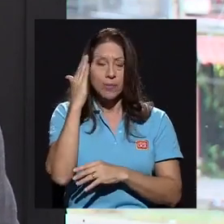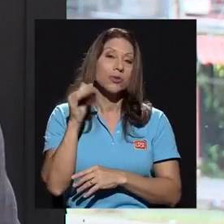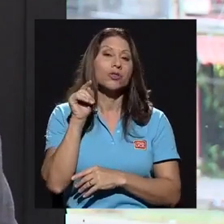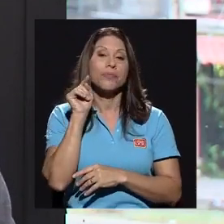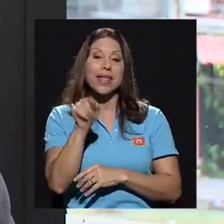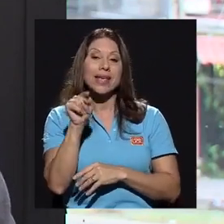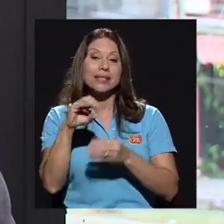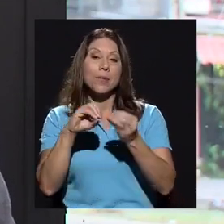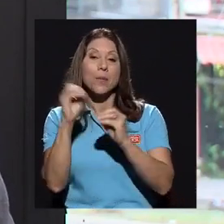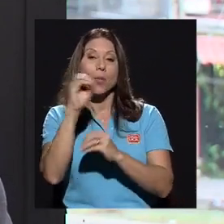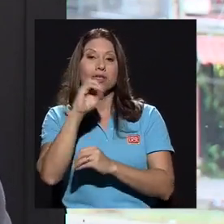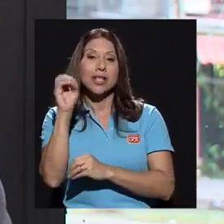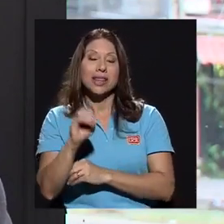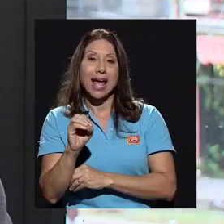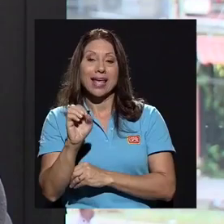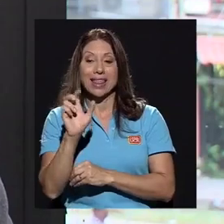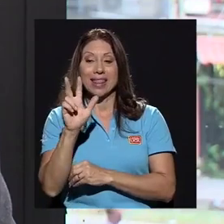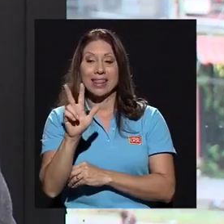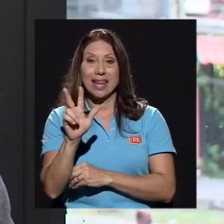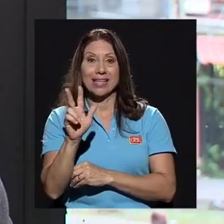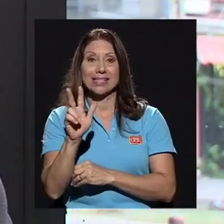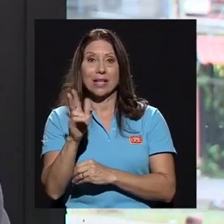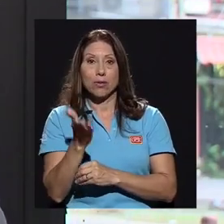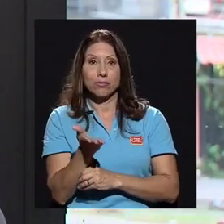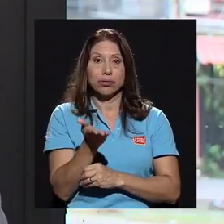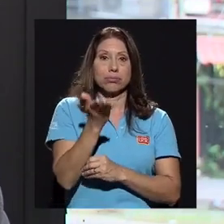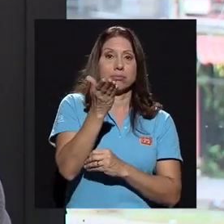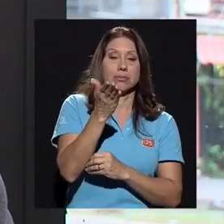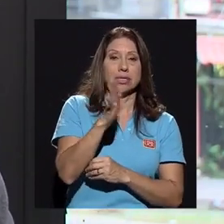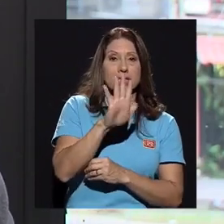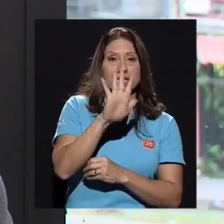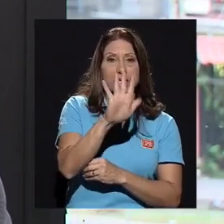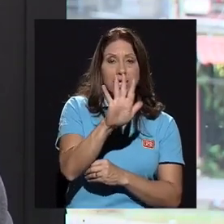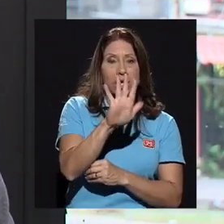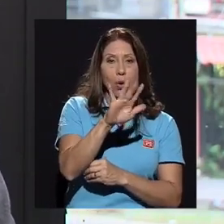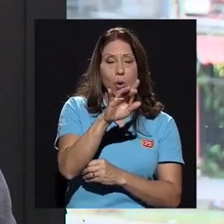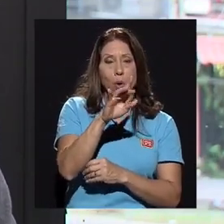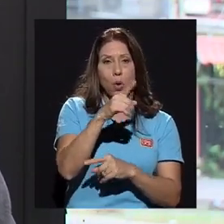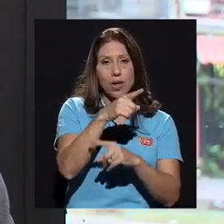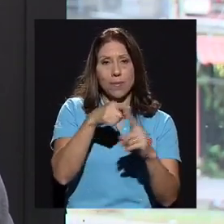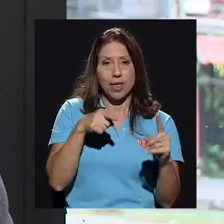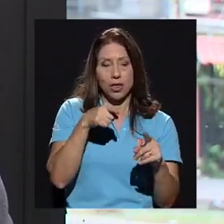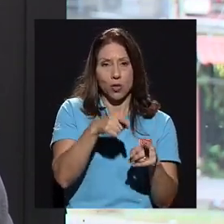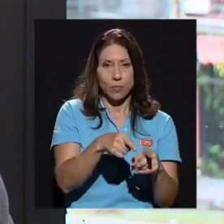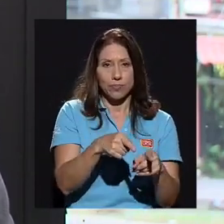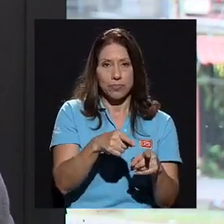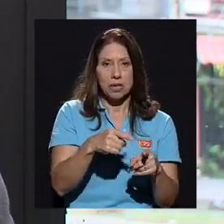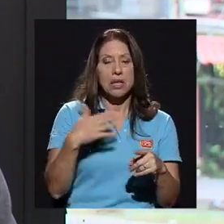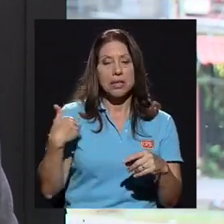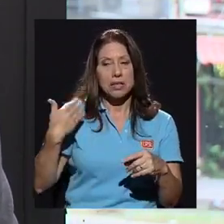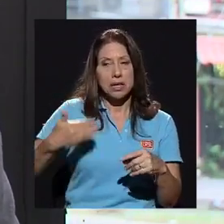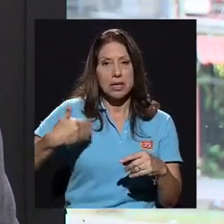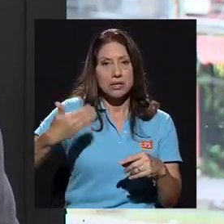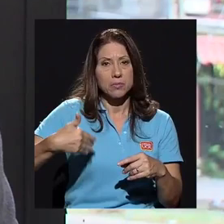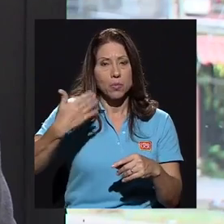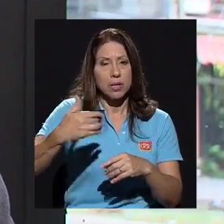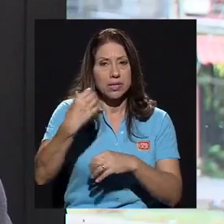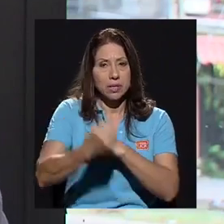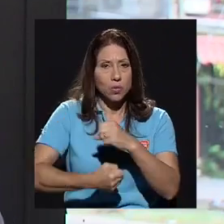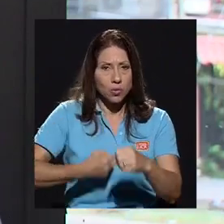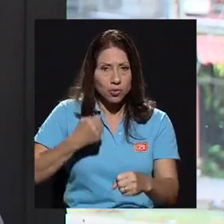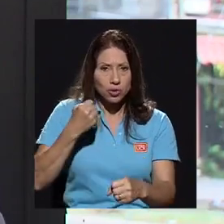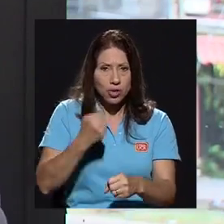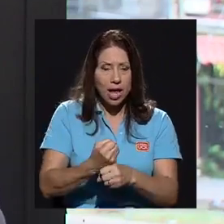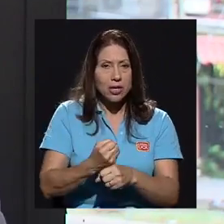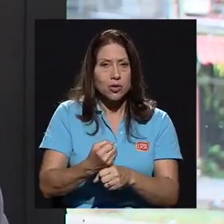ese porcentaje cambió del 3 al 5,5, lo cual, después de unos años, estadísticamente